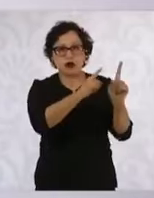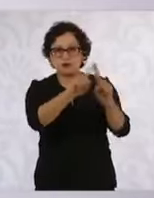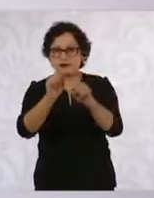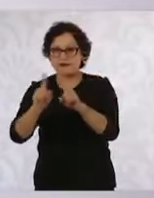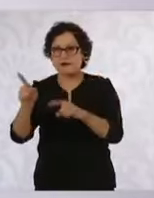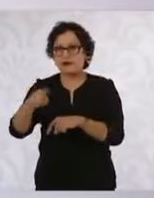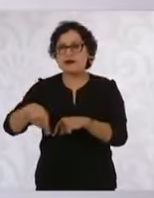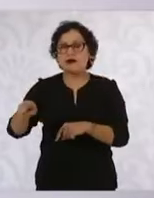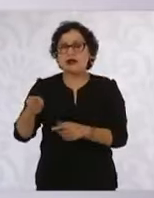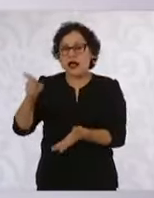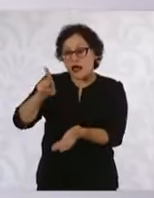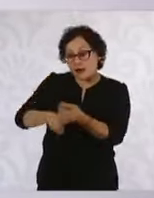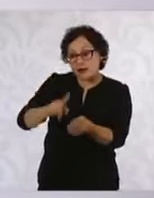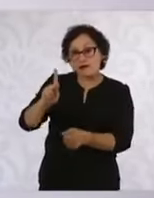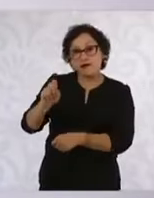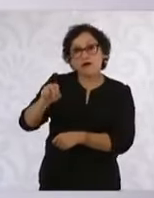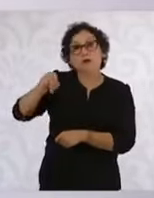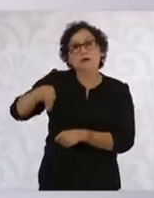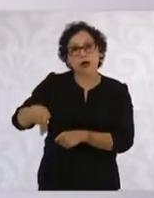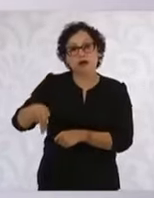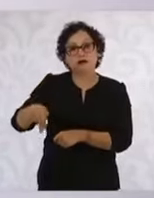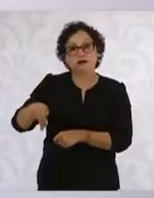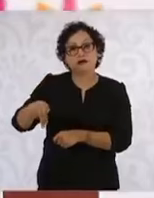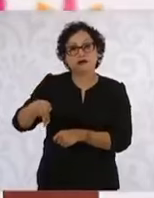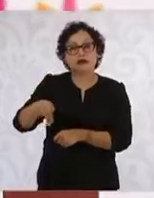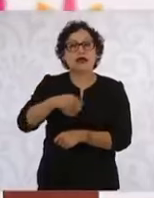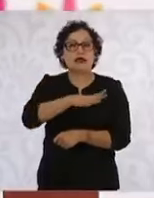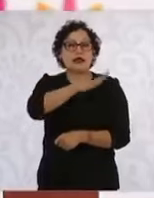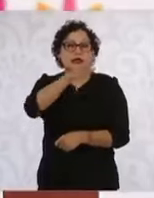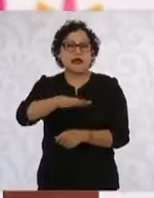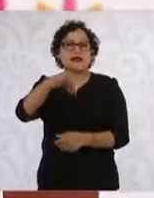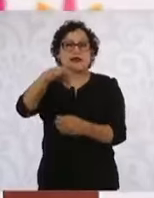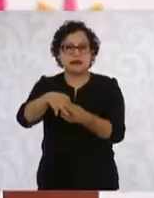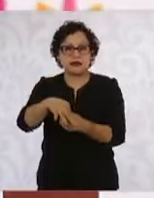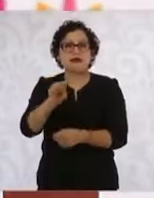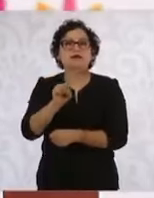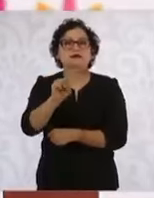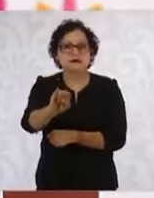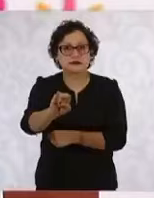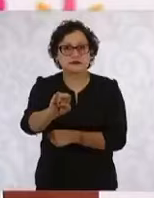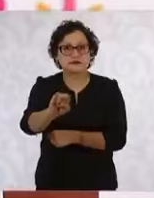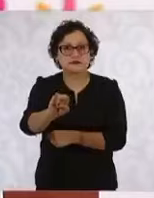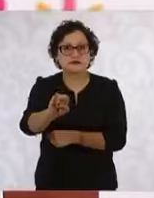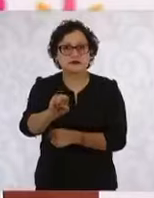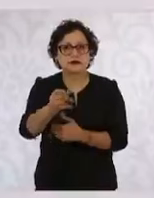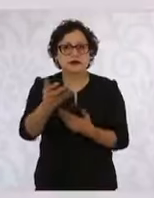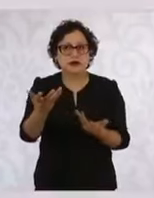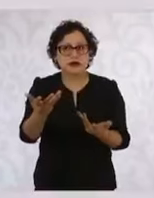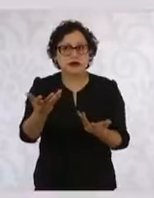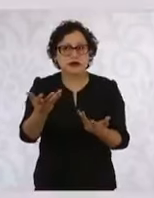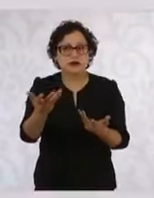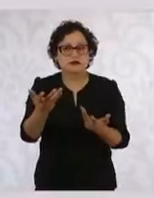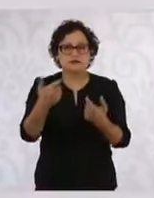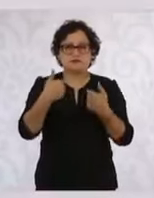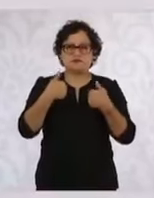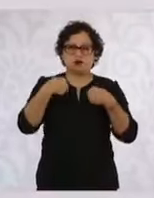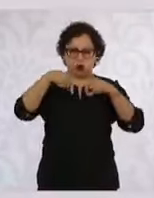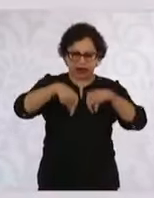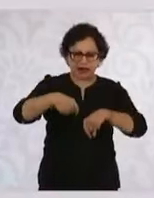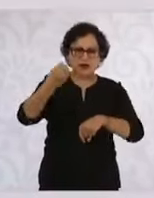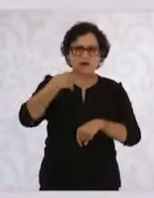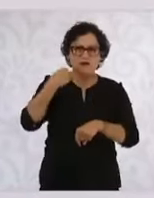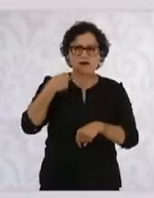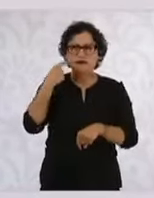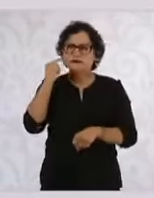PAN vota en lo general a favor. Y yo en la conferencia digo, bueno, ¿están a favor o están en contra?